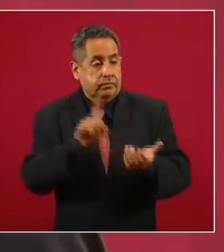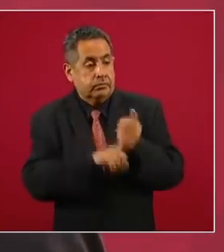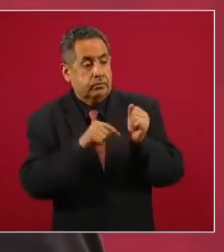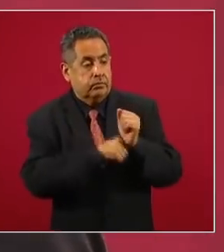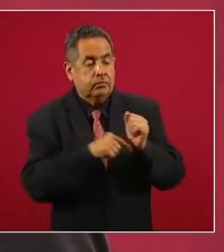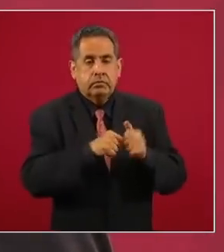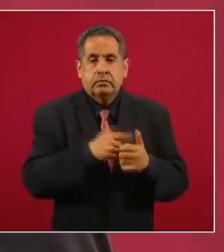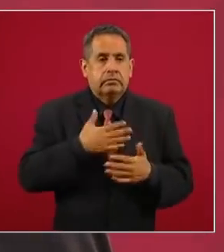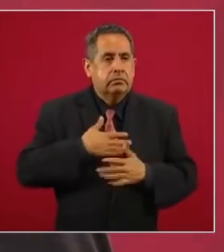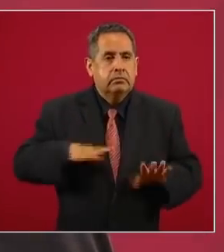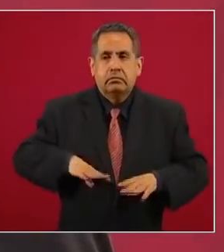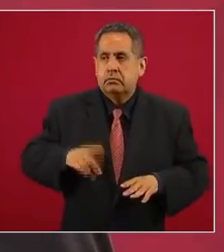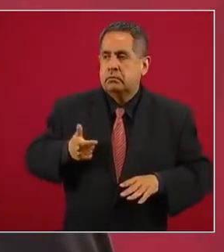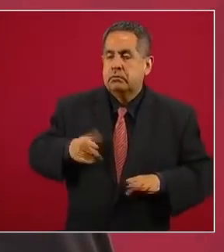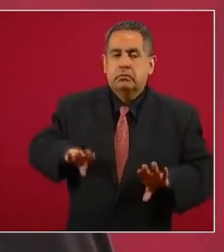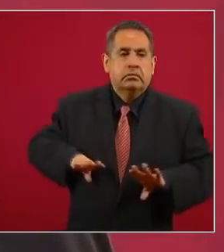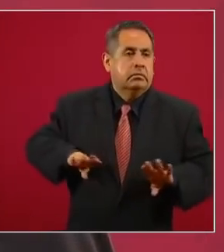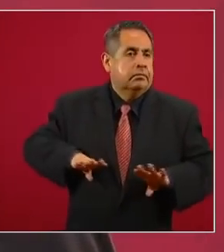intereses creados